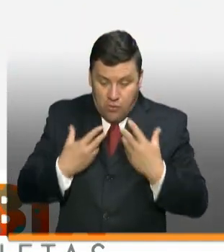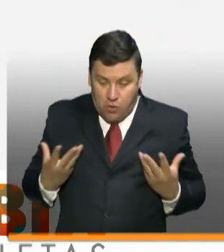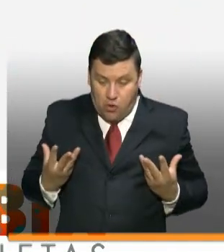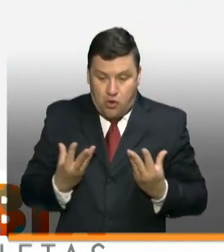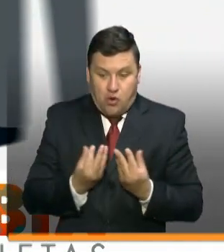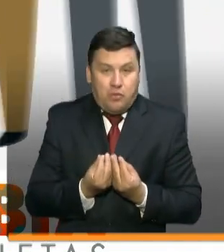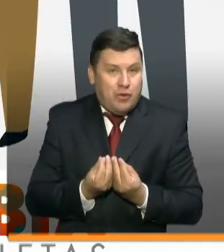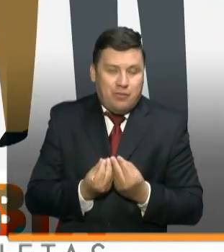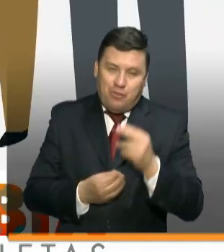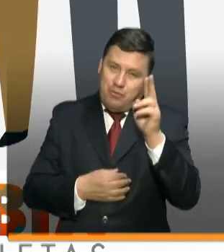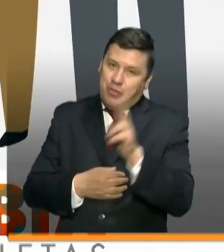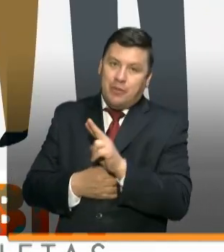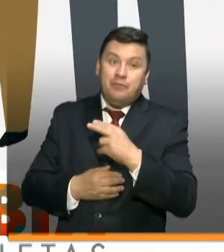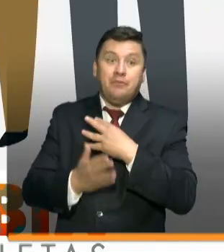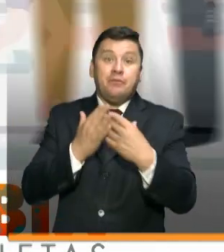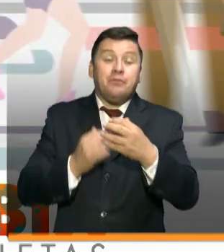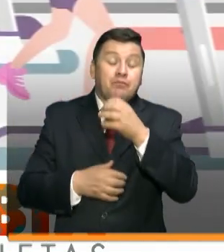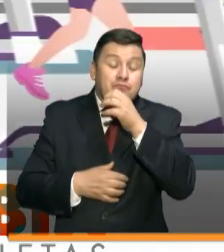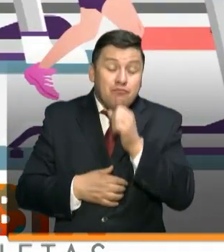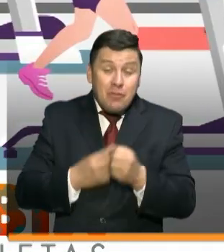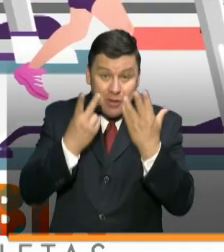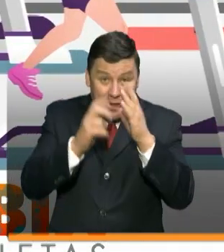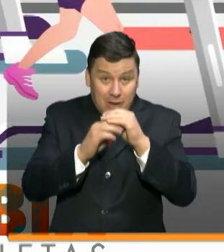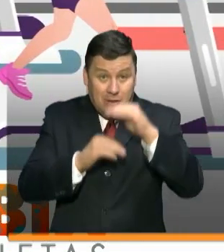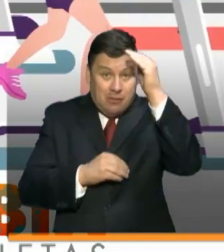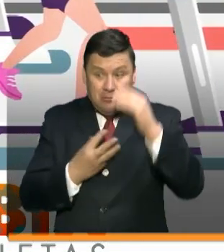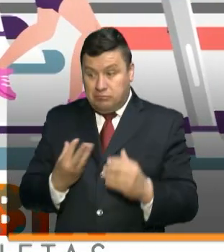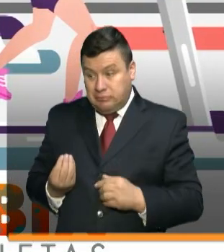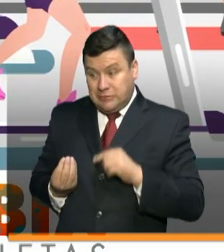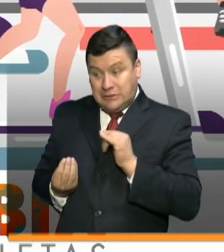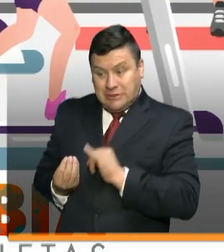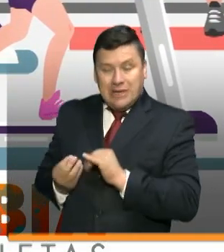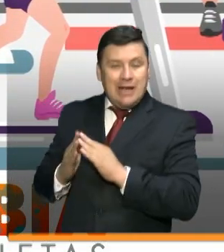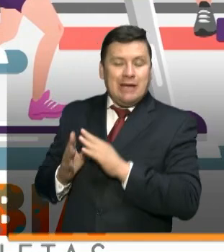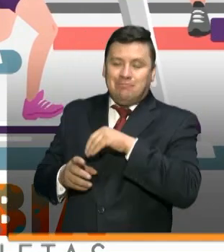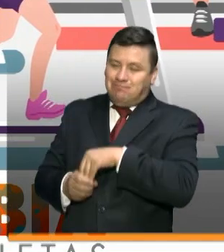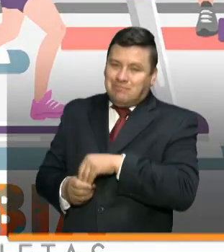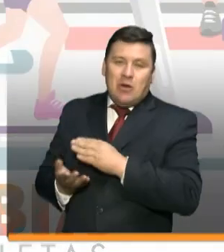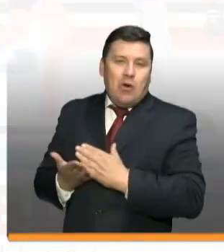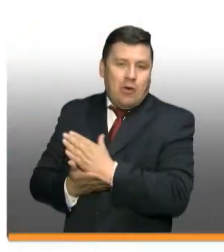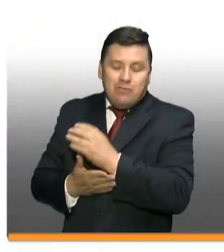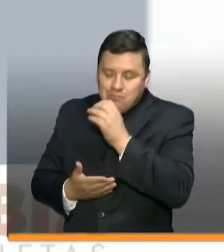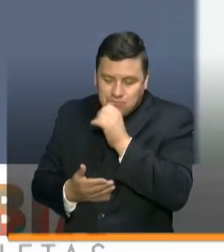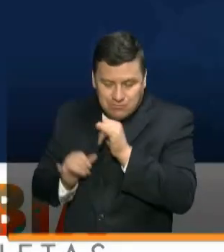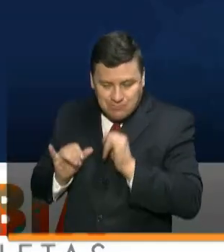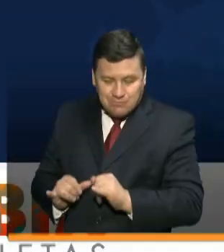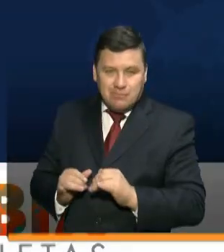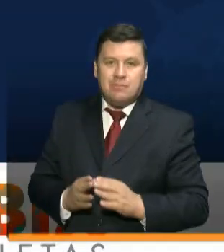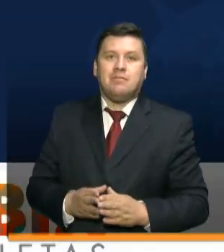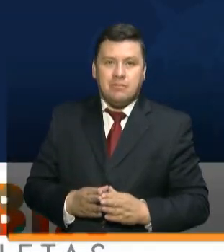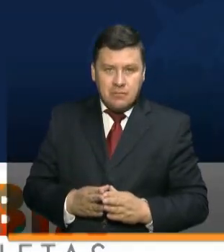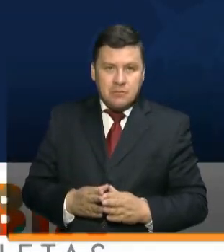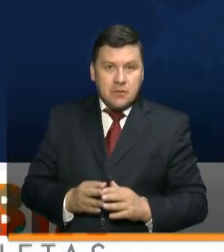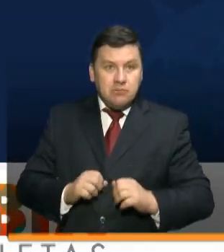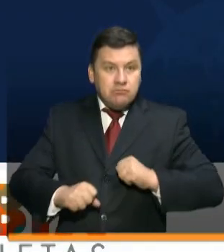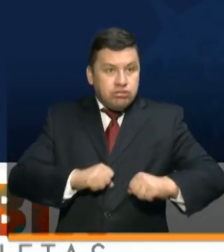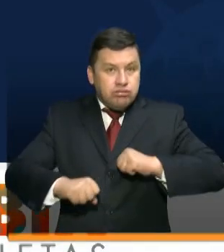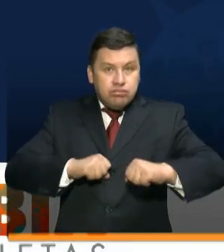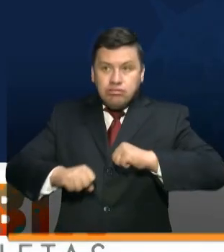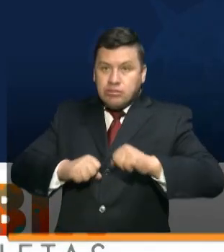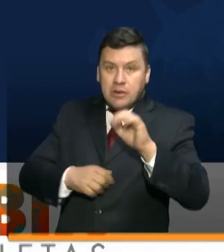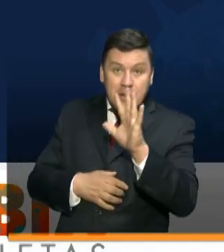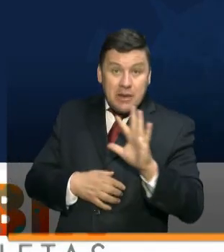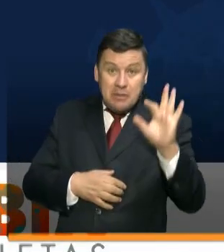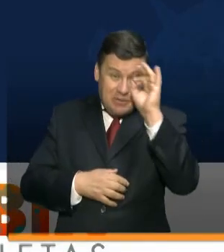grupo y la salida de los mayores de 70 años quienes permanecerán en sus hogares. Ser activos durante la